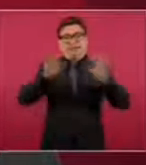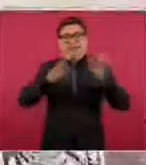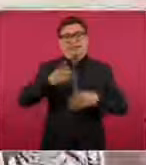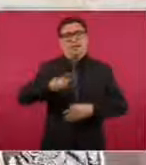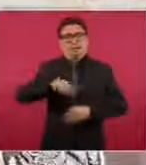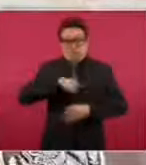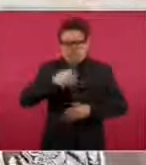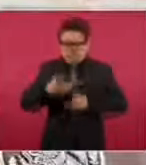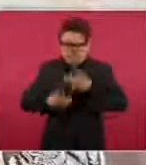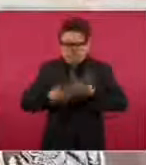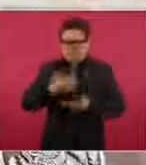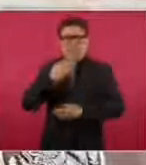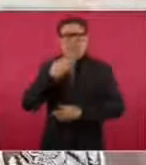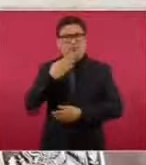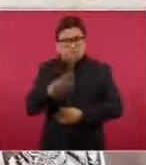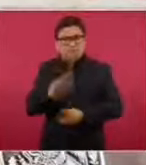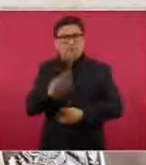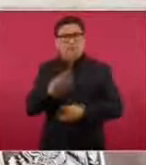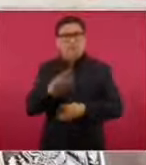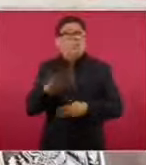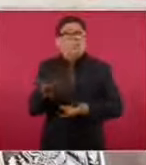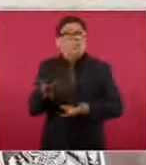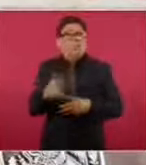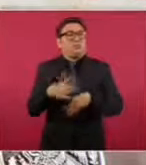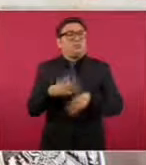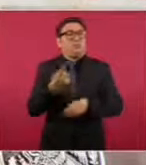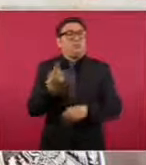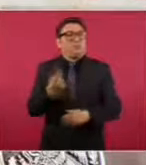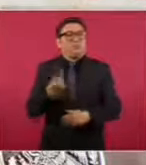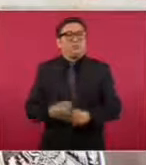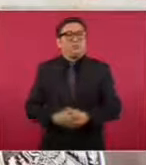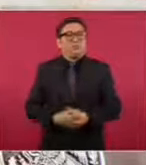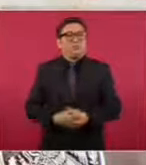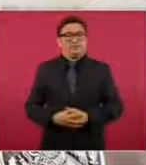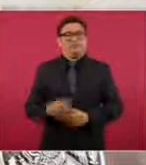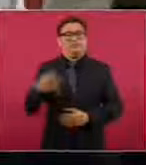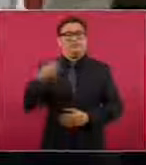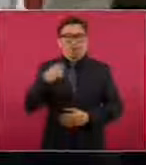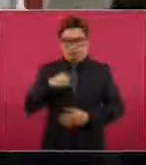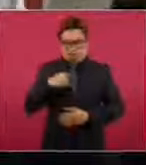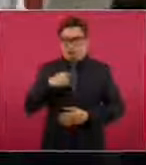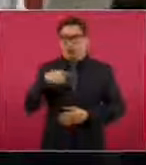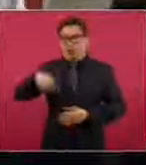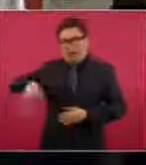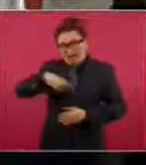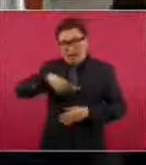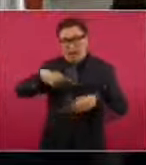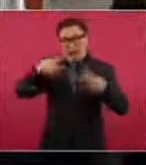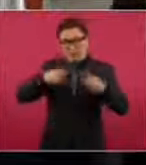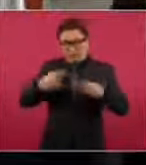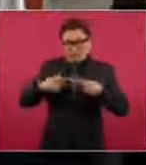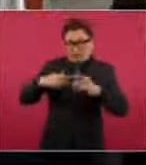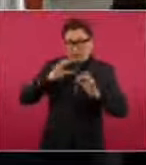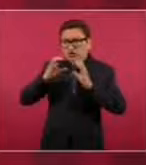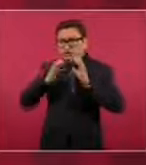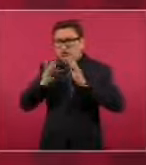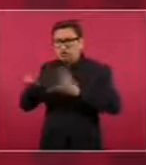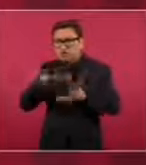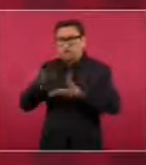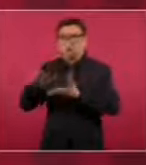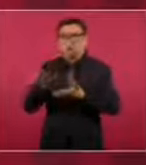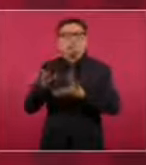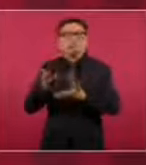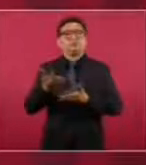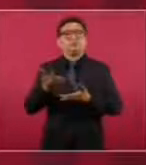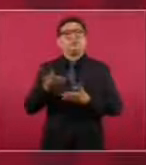porque yo tengo comunicación con la gente, aquí pueden